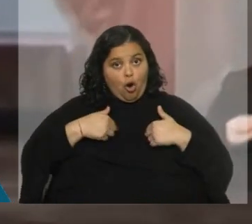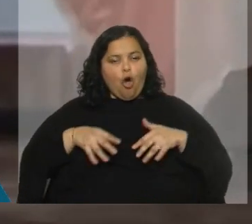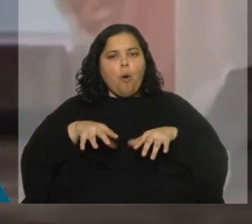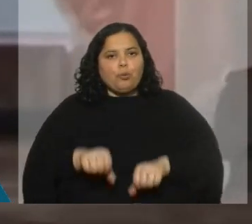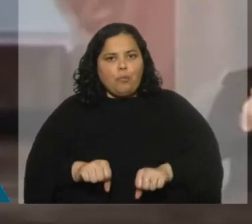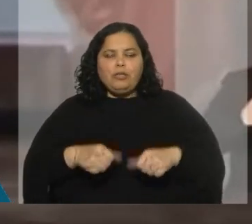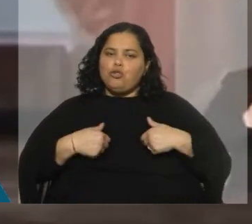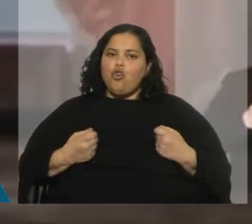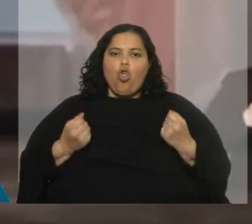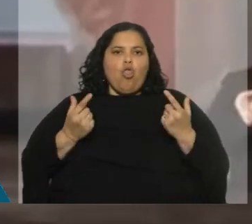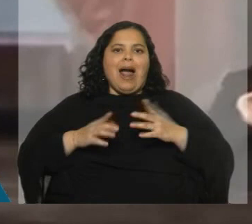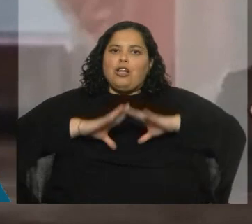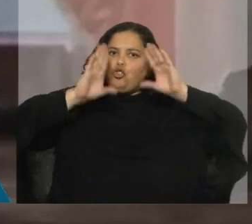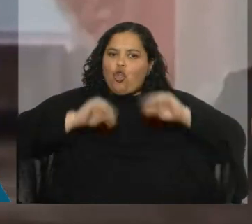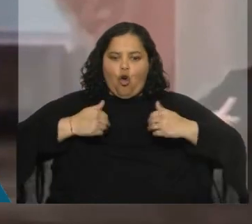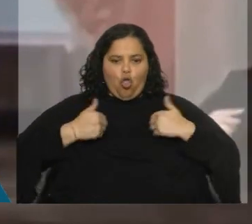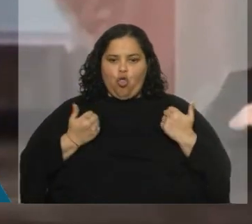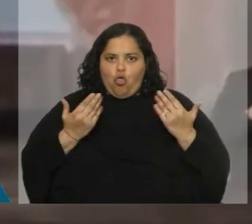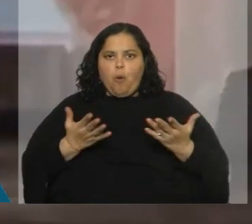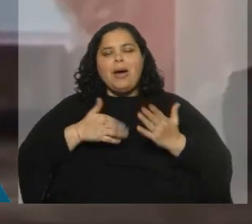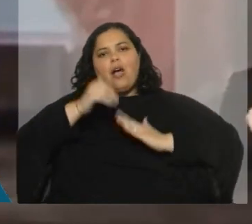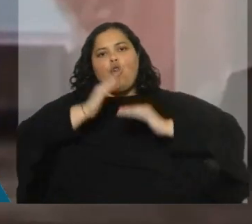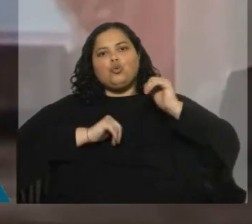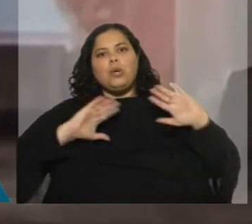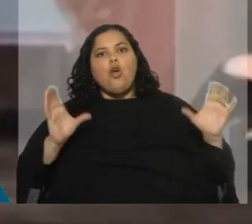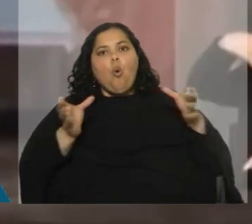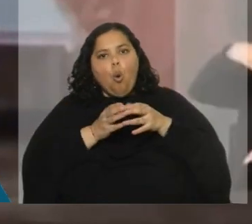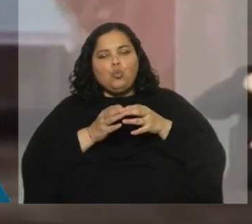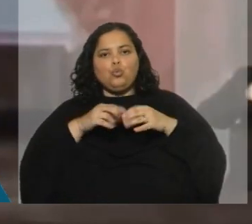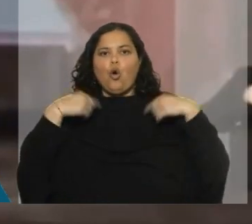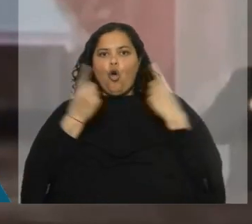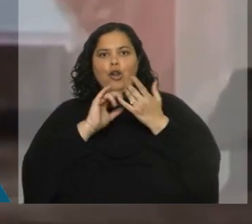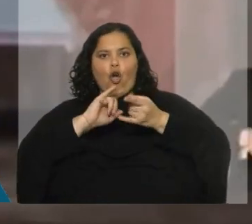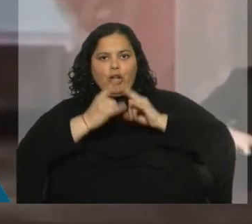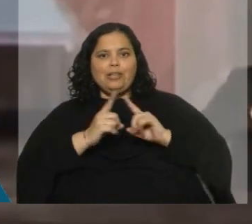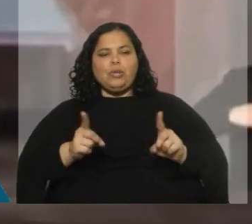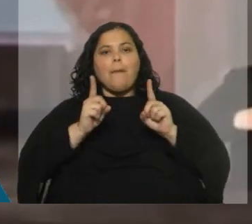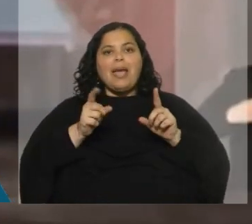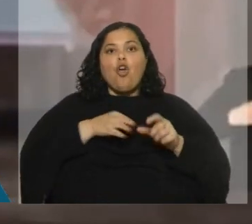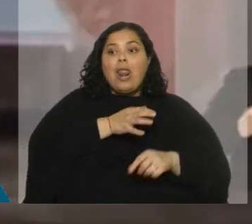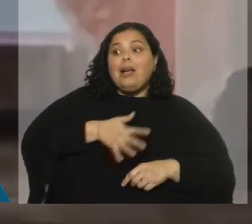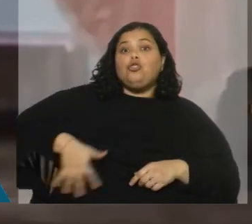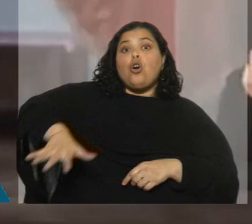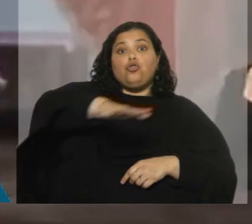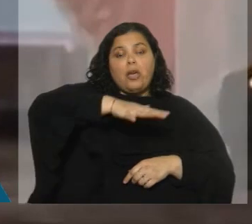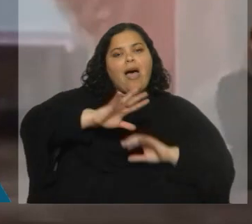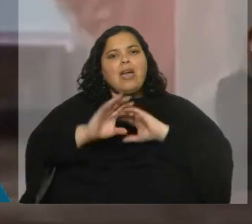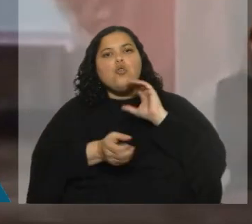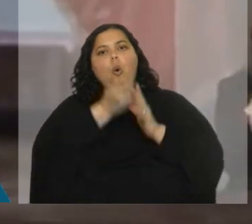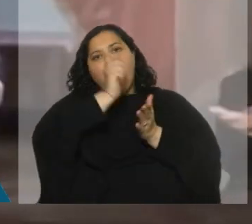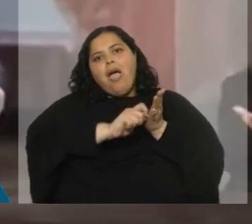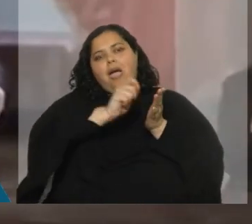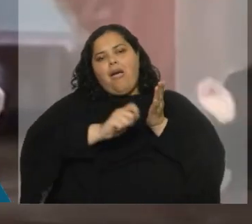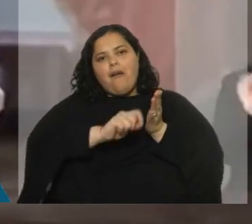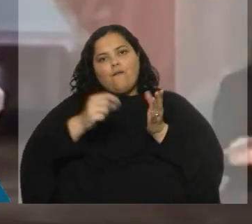todo de mi parte para construir, en conjunto con el Congreso y la sociedad civil, un nuevo itinerario constituyente